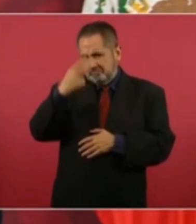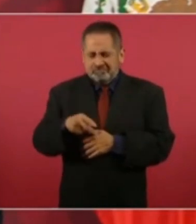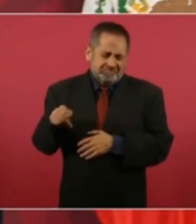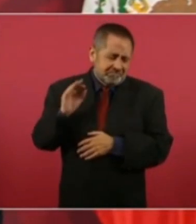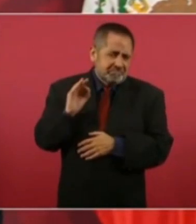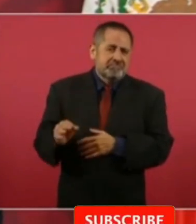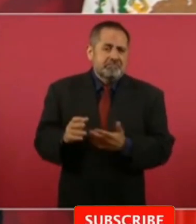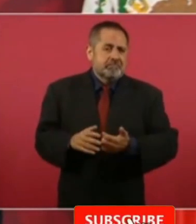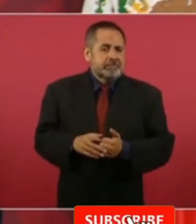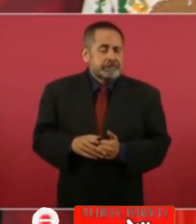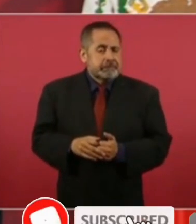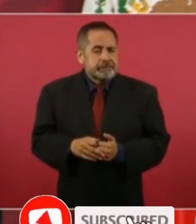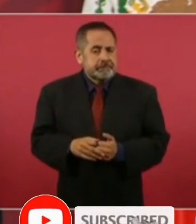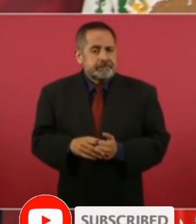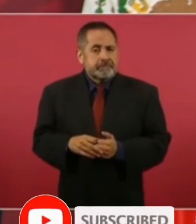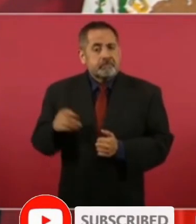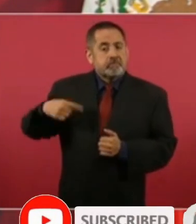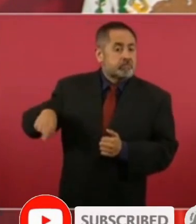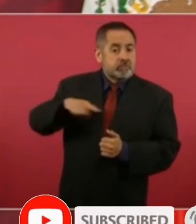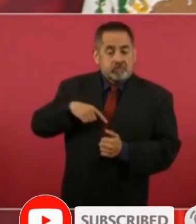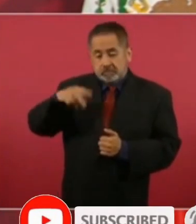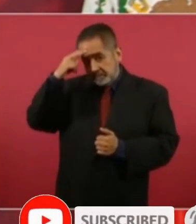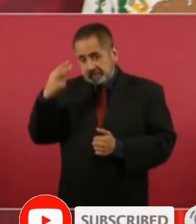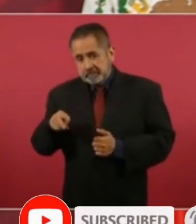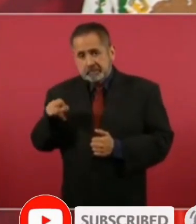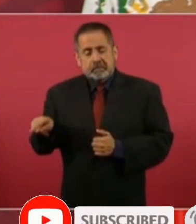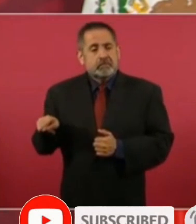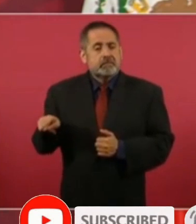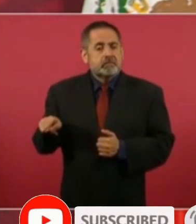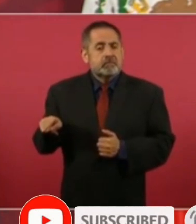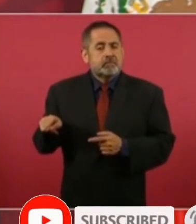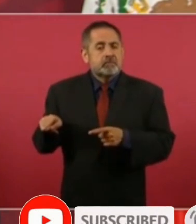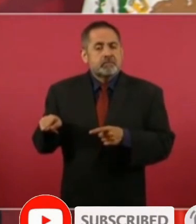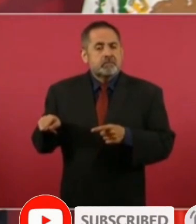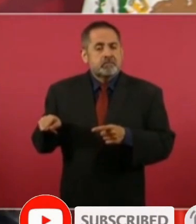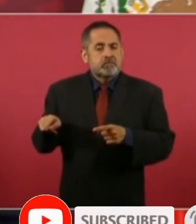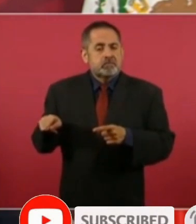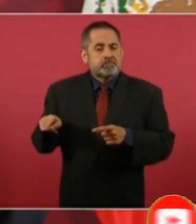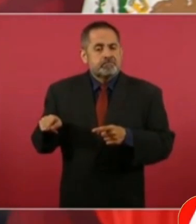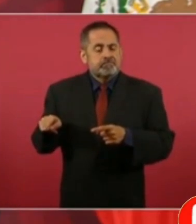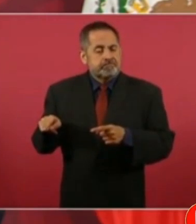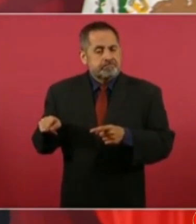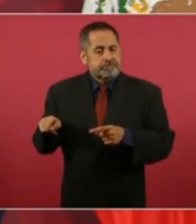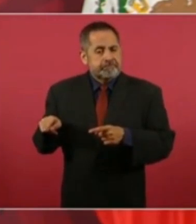Cómo no pierden sus